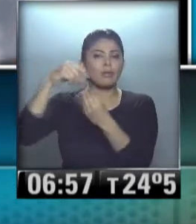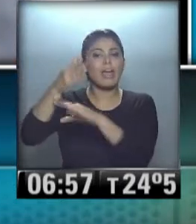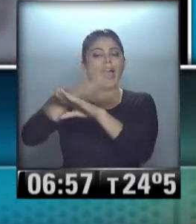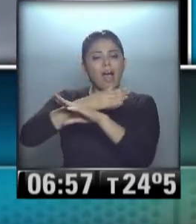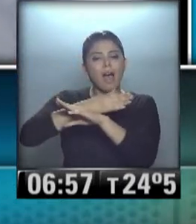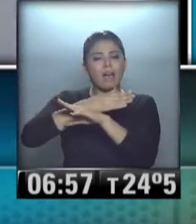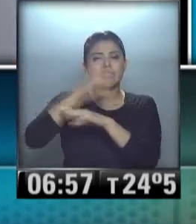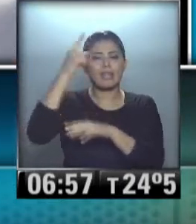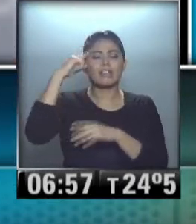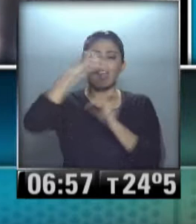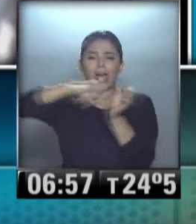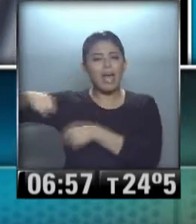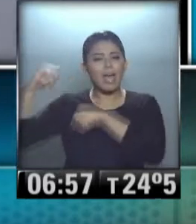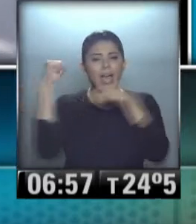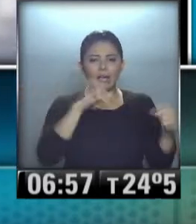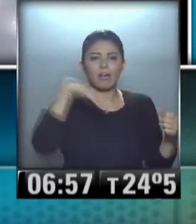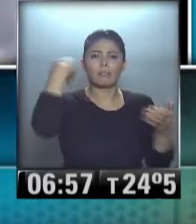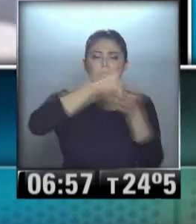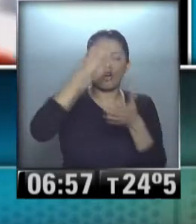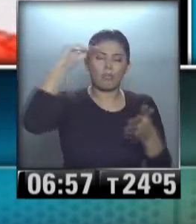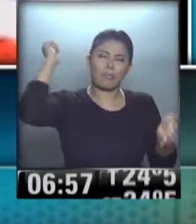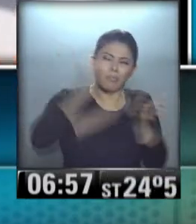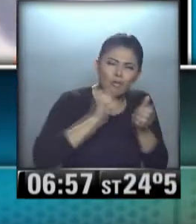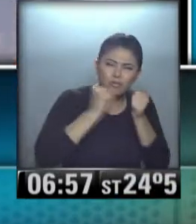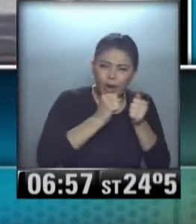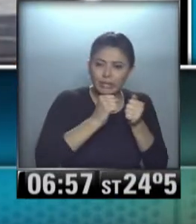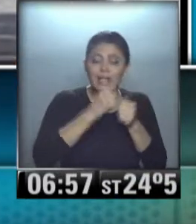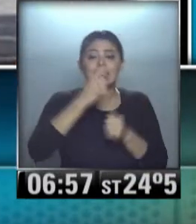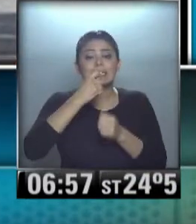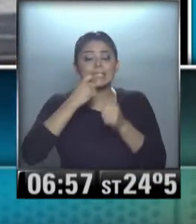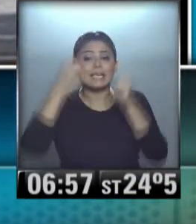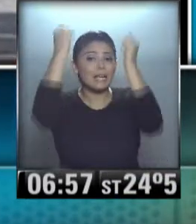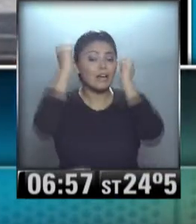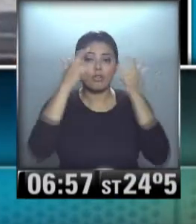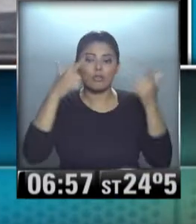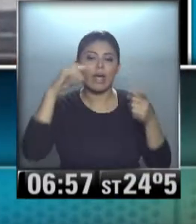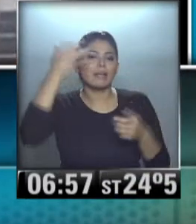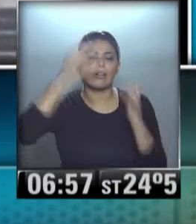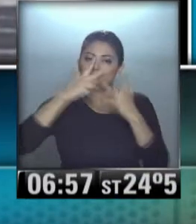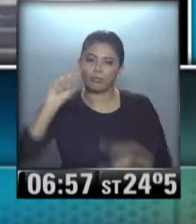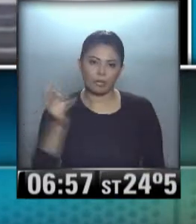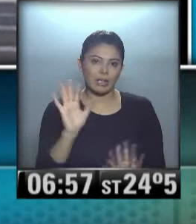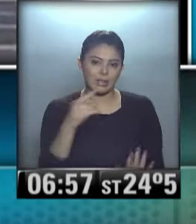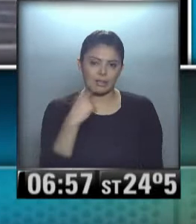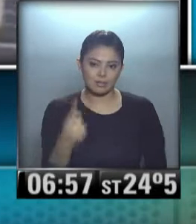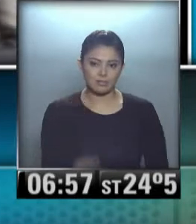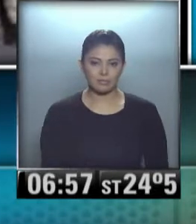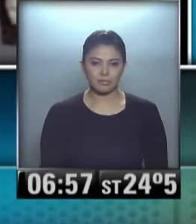cabeza mientras esquiaba en los Alpes. Si no tenía puesto el casco, hubiera muerto, aseguraron.